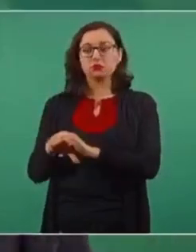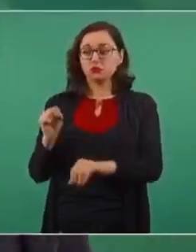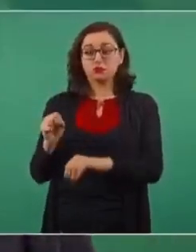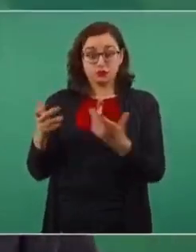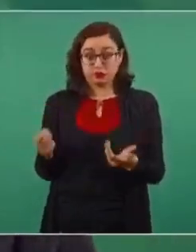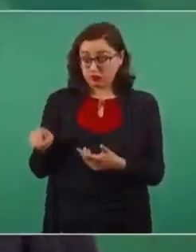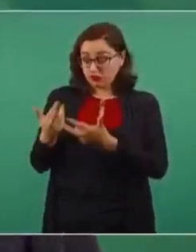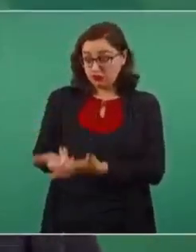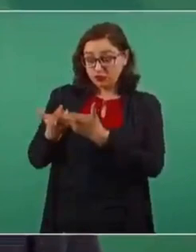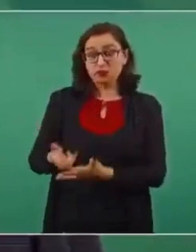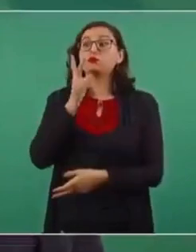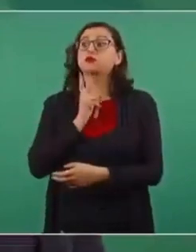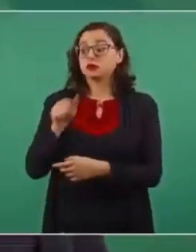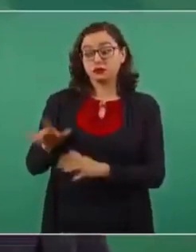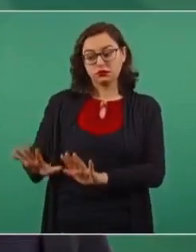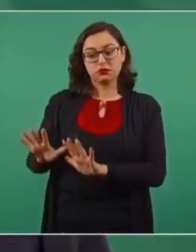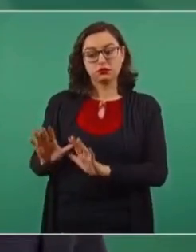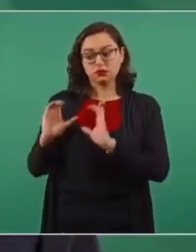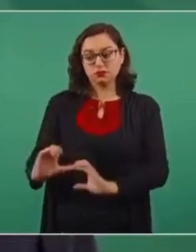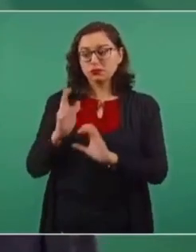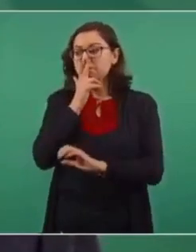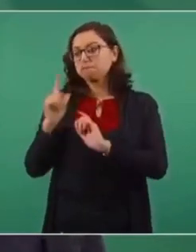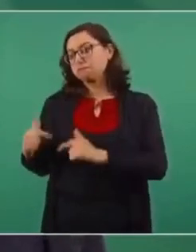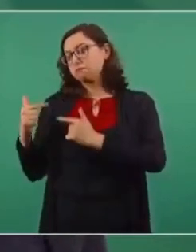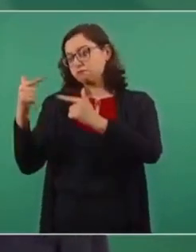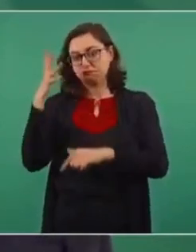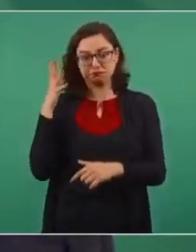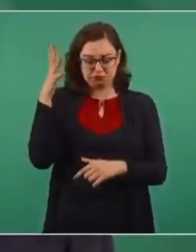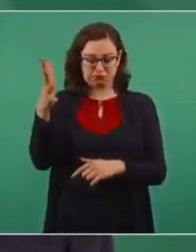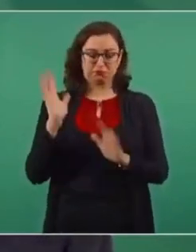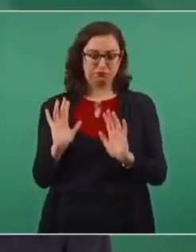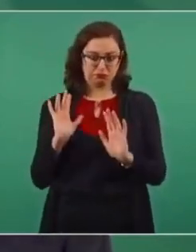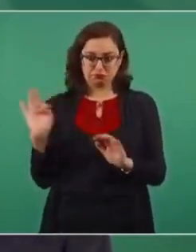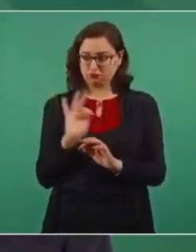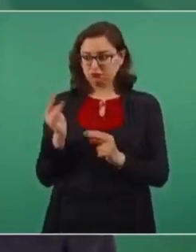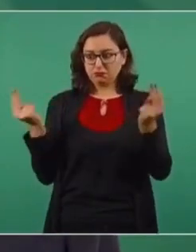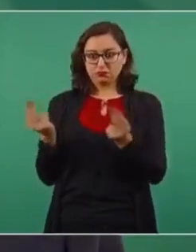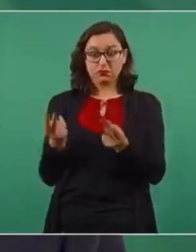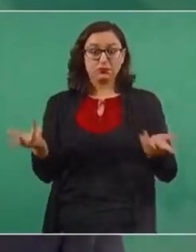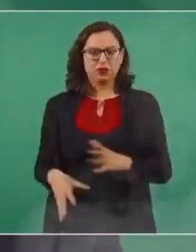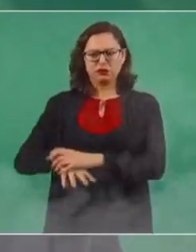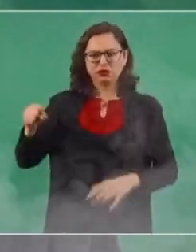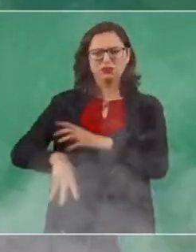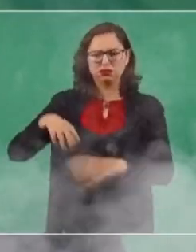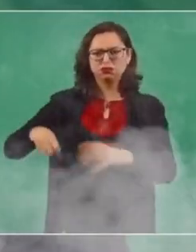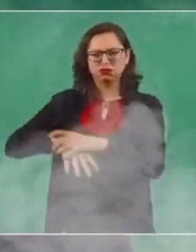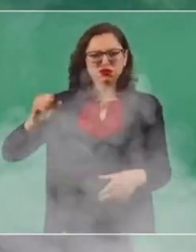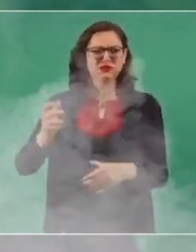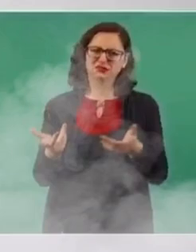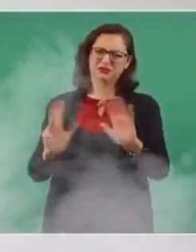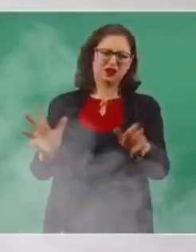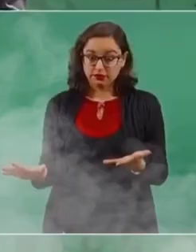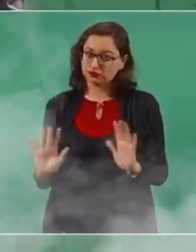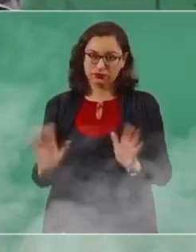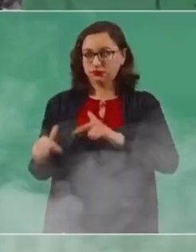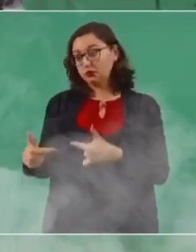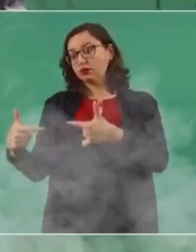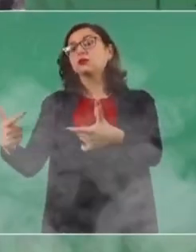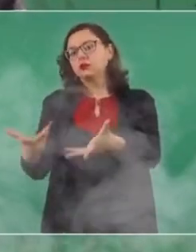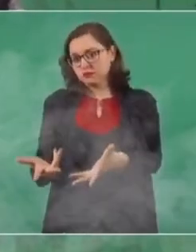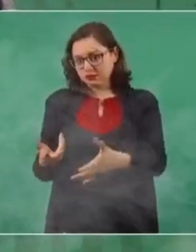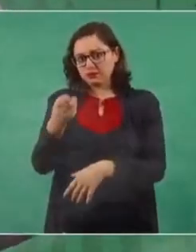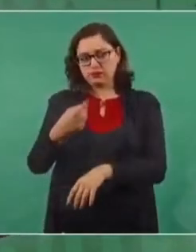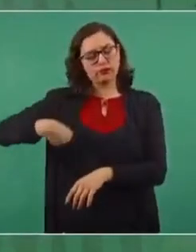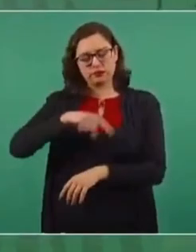y para dejar la herencia a las nuevas generaciones y no seguir quemando combustible, es nuestra